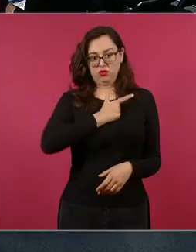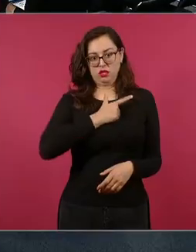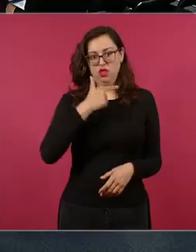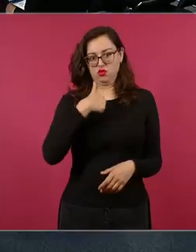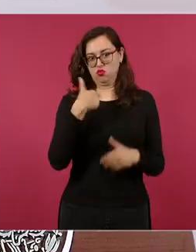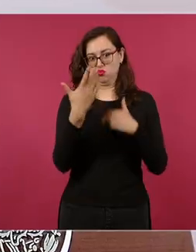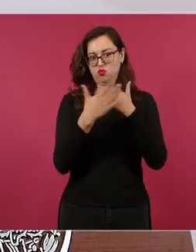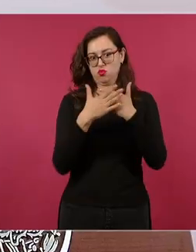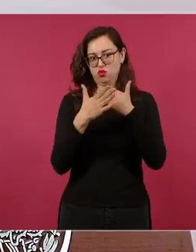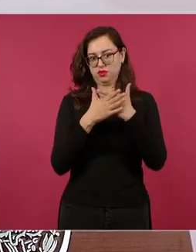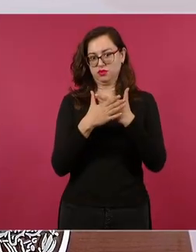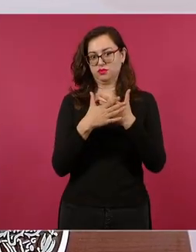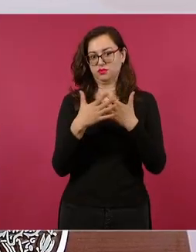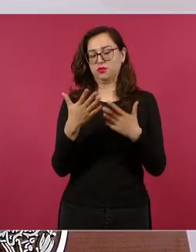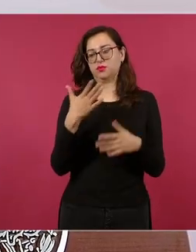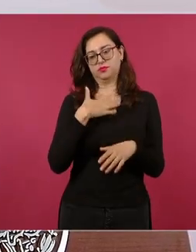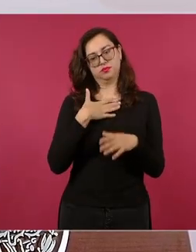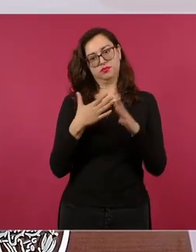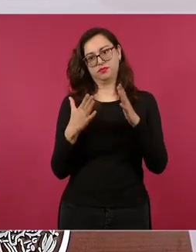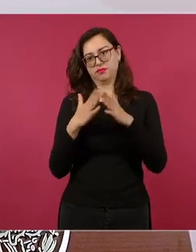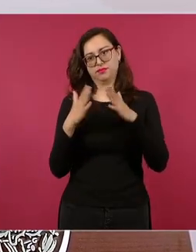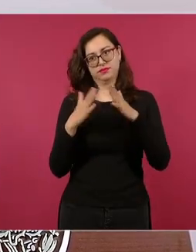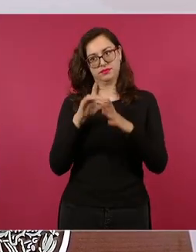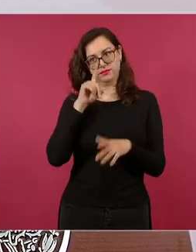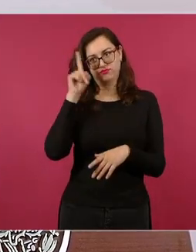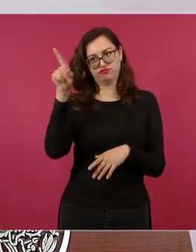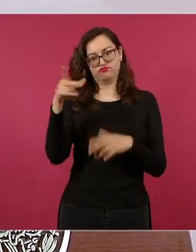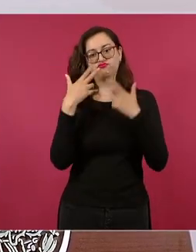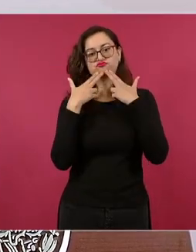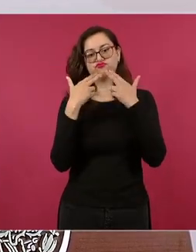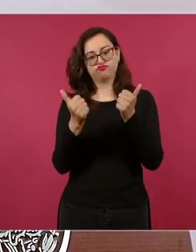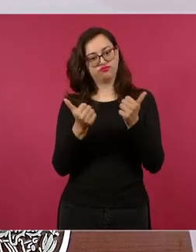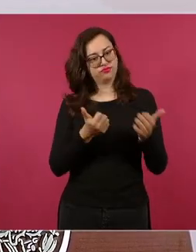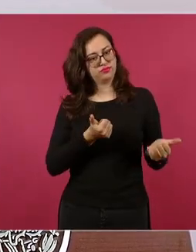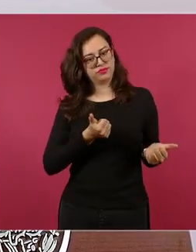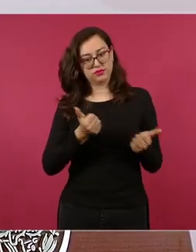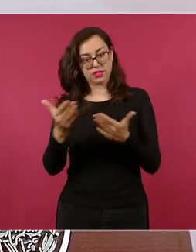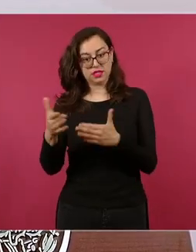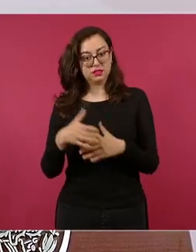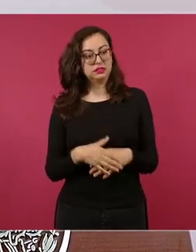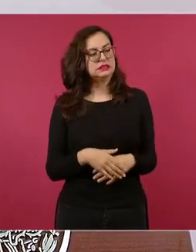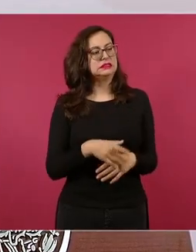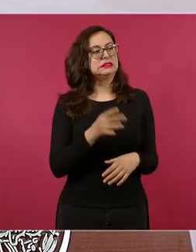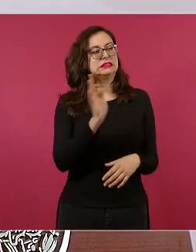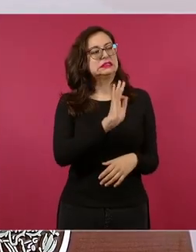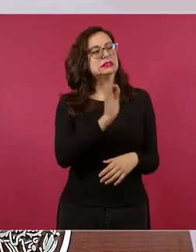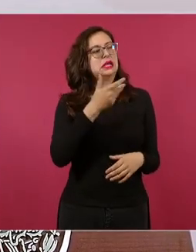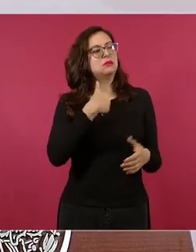a lo mejor Beatriz nos está escuchando que si me puede mandar la foto del